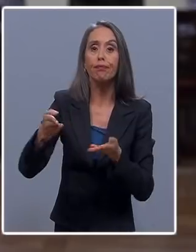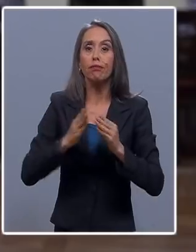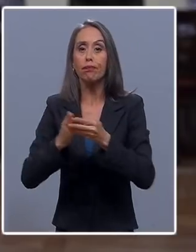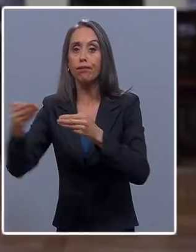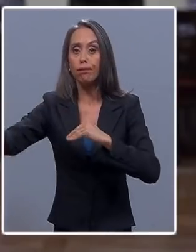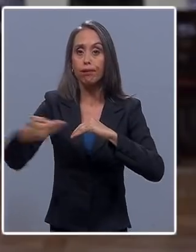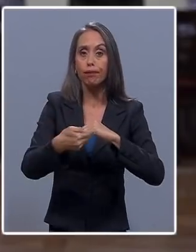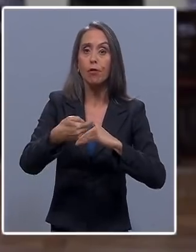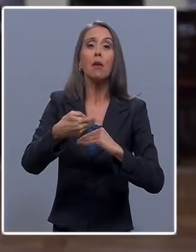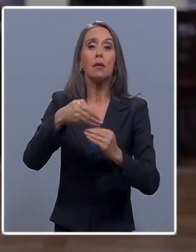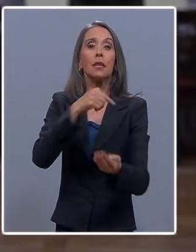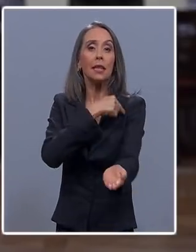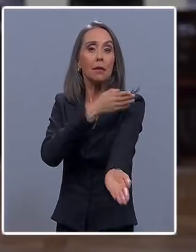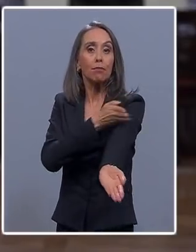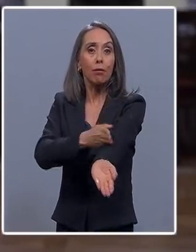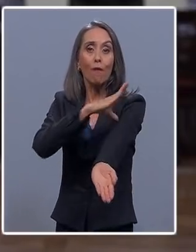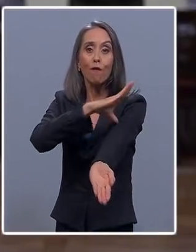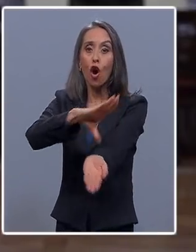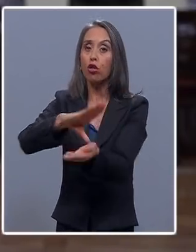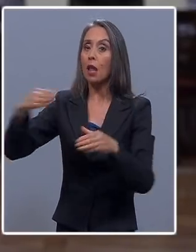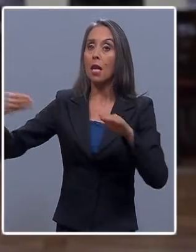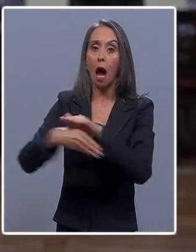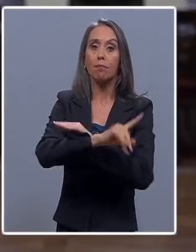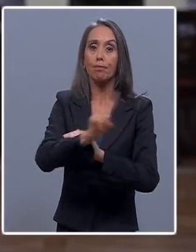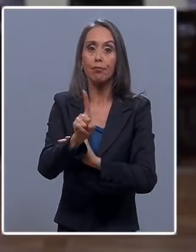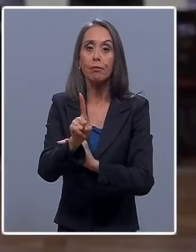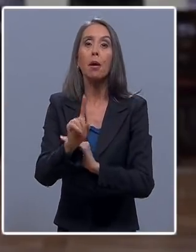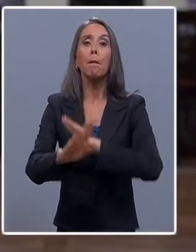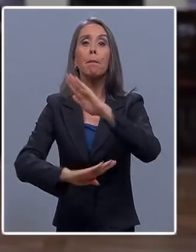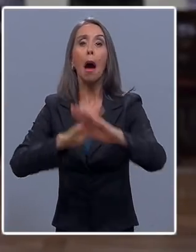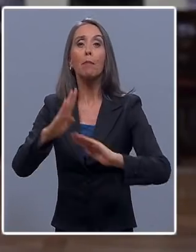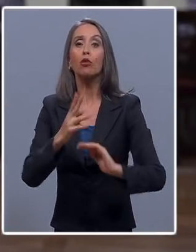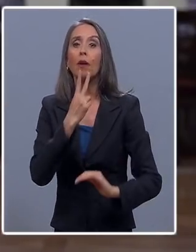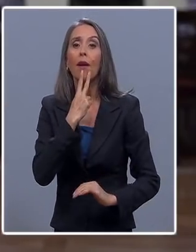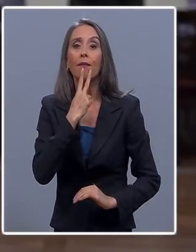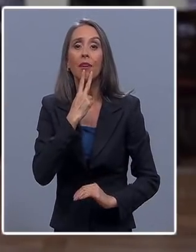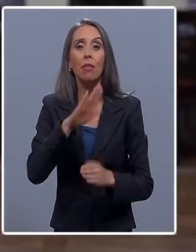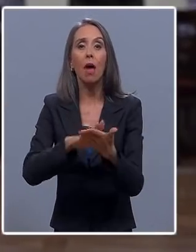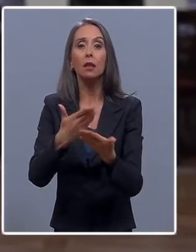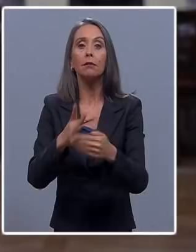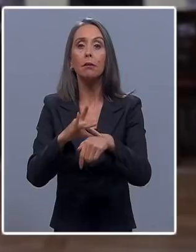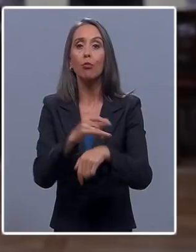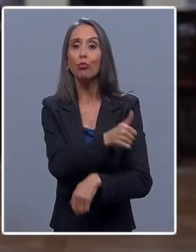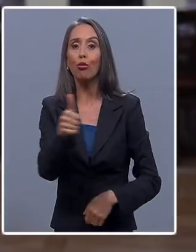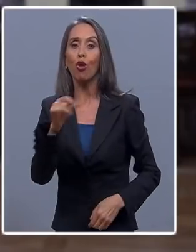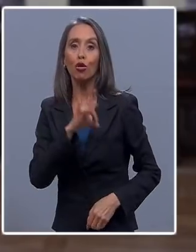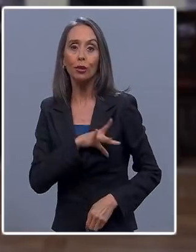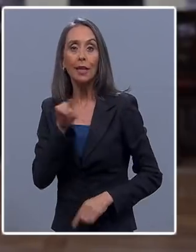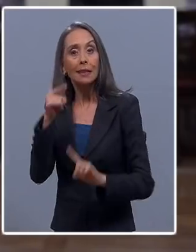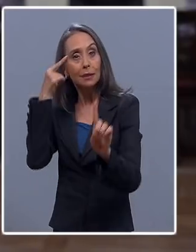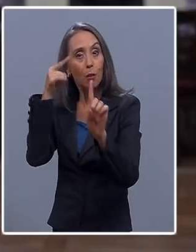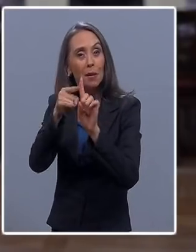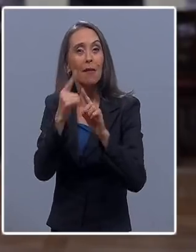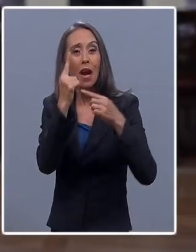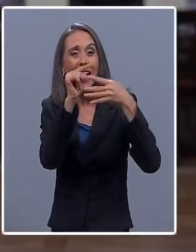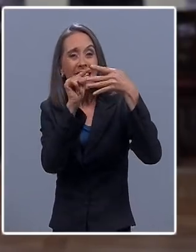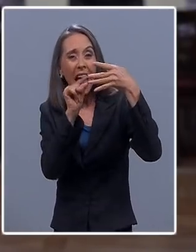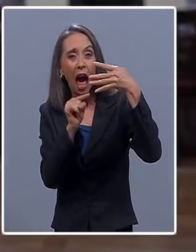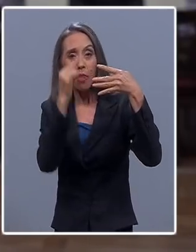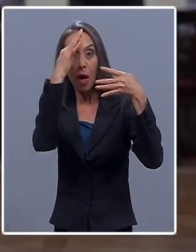todo con un solo norte, proteger la salud y la vida de todos los chilenos. Cada una de estas medidas